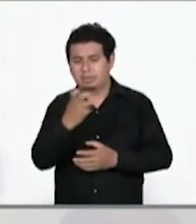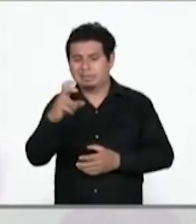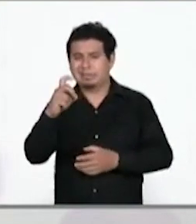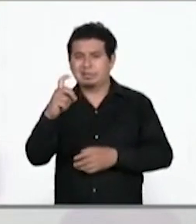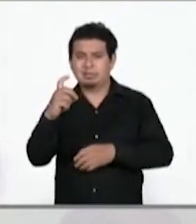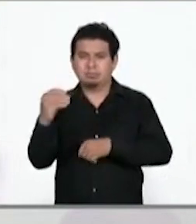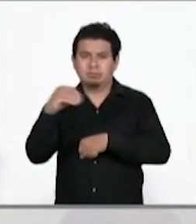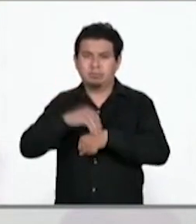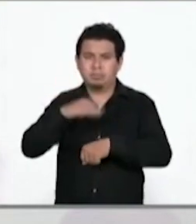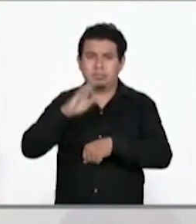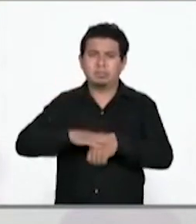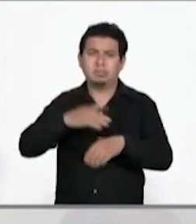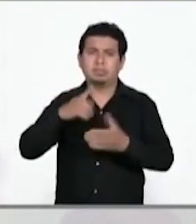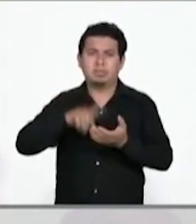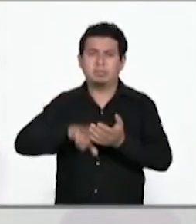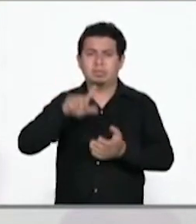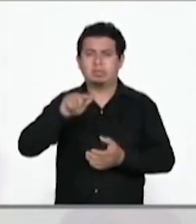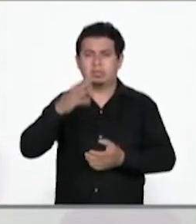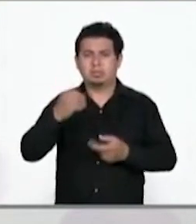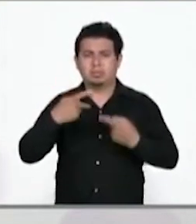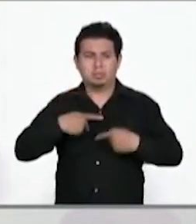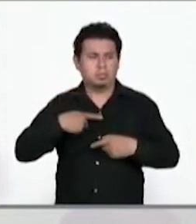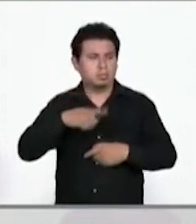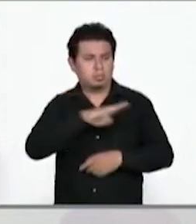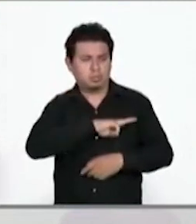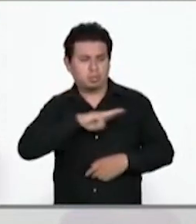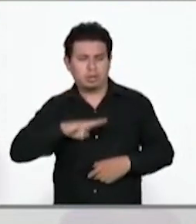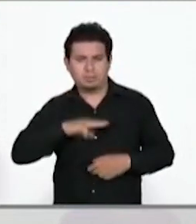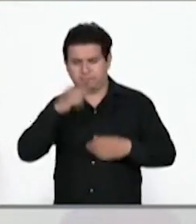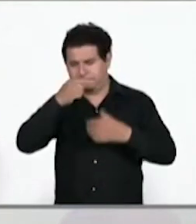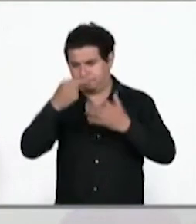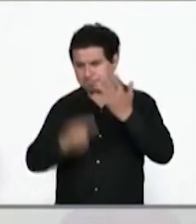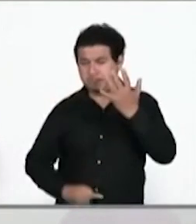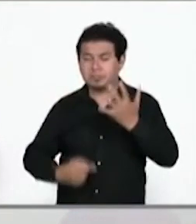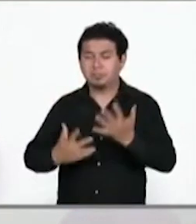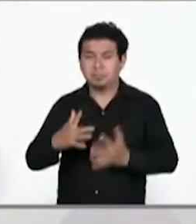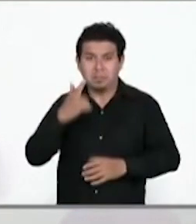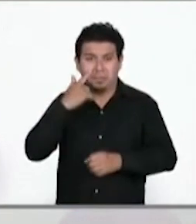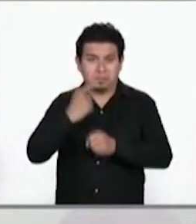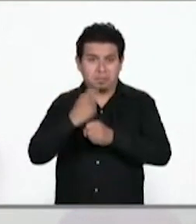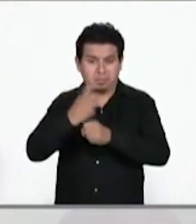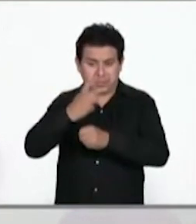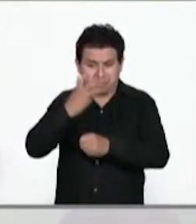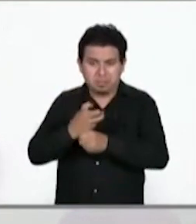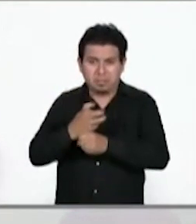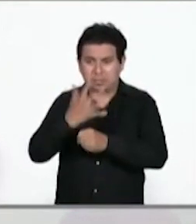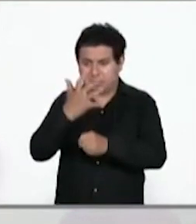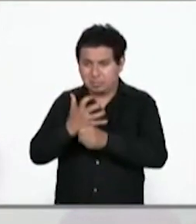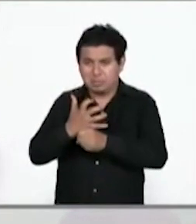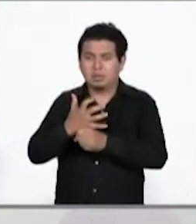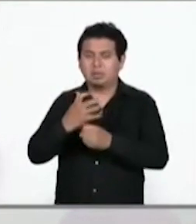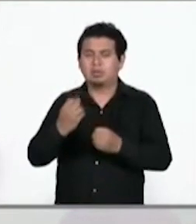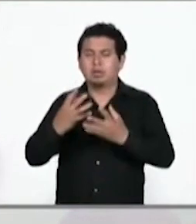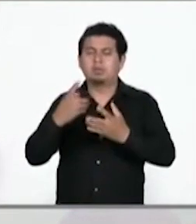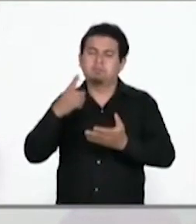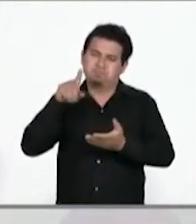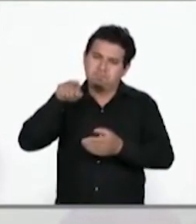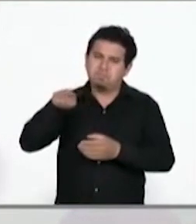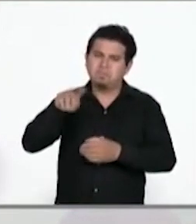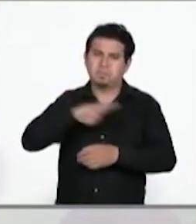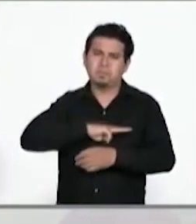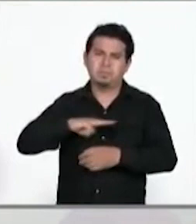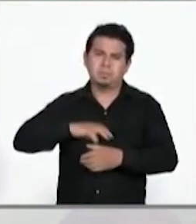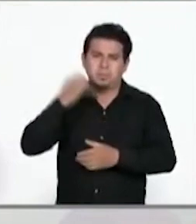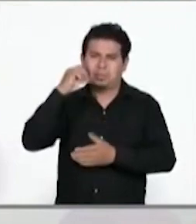registrados en 79 municipios, de los cuales resaltan en los primeros cinco lugares el municipio de